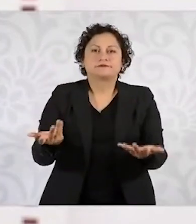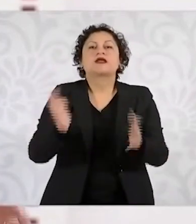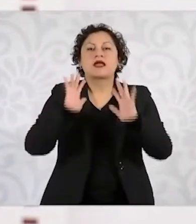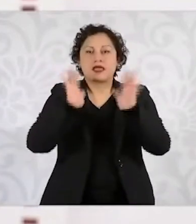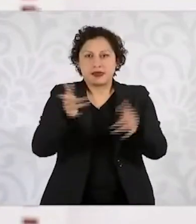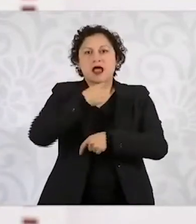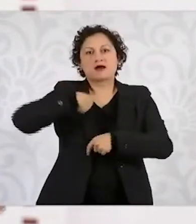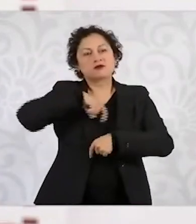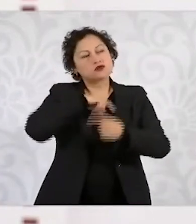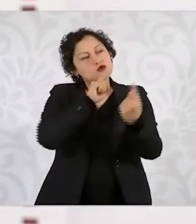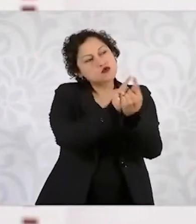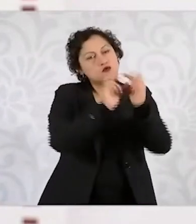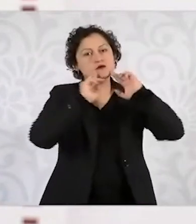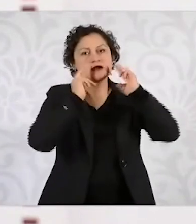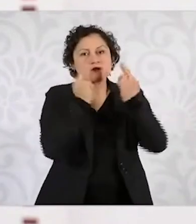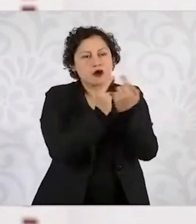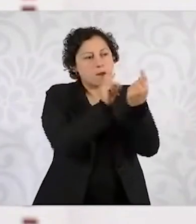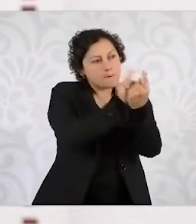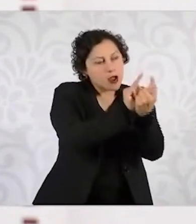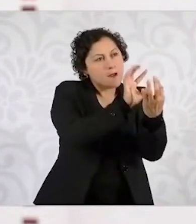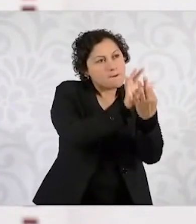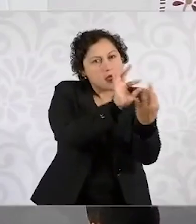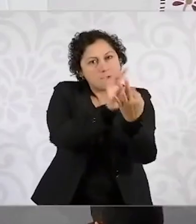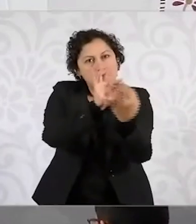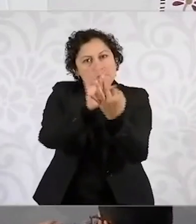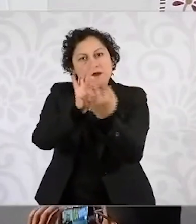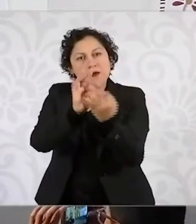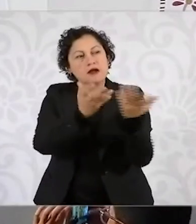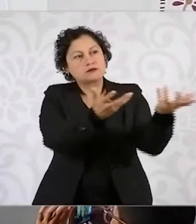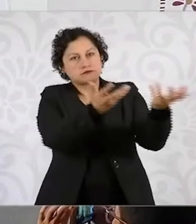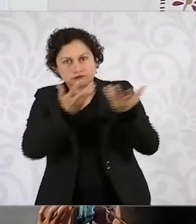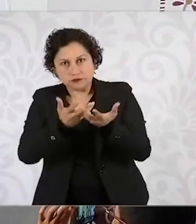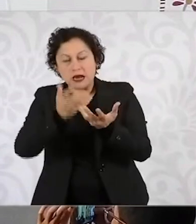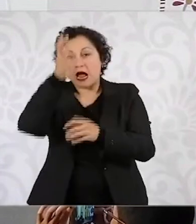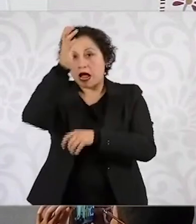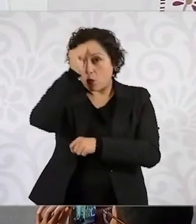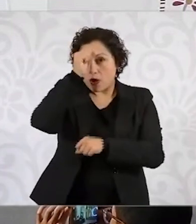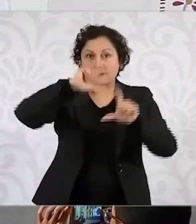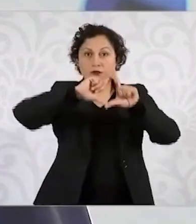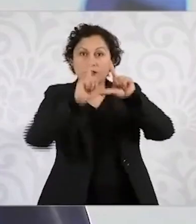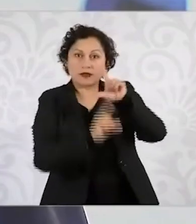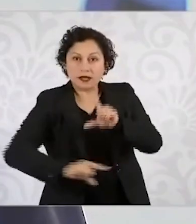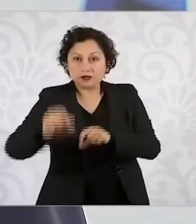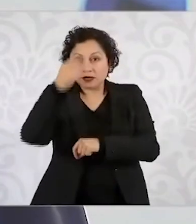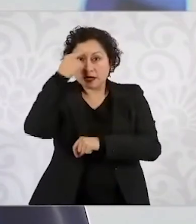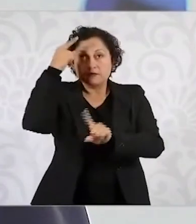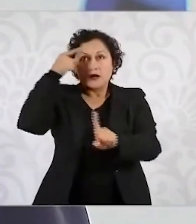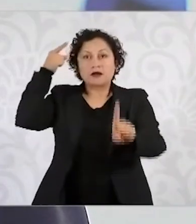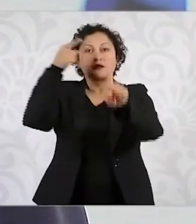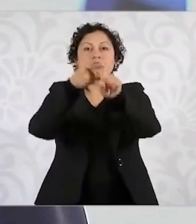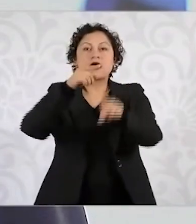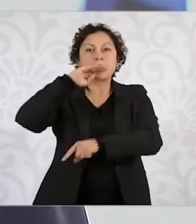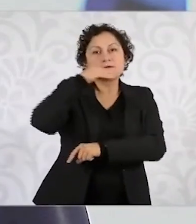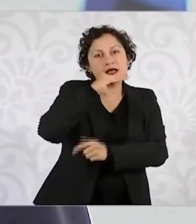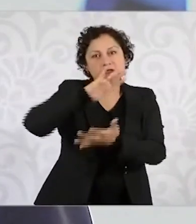uno con ellos. Los vamos a invitar a un acuerdo nacional por el maíz y la tortilla, con una meta muy ambiciosa,